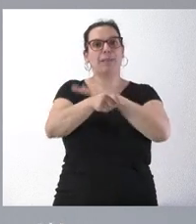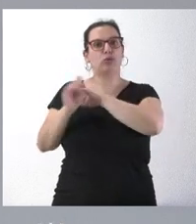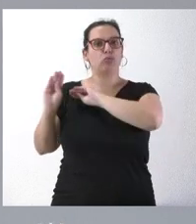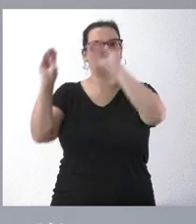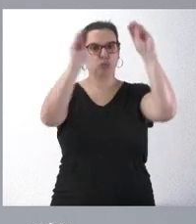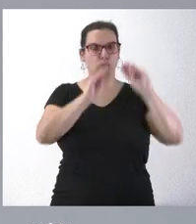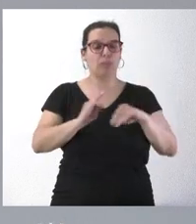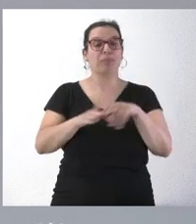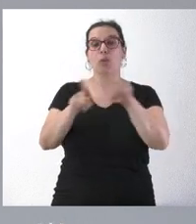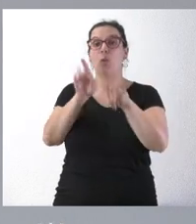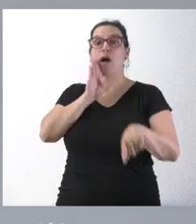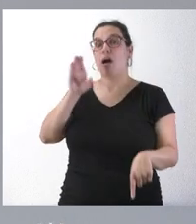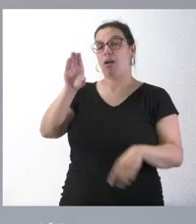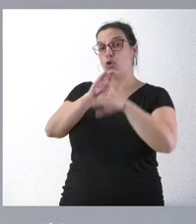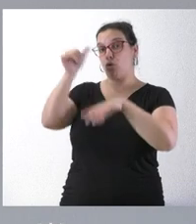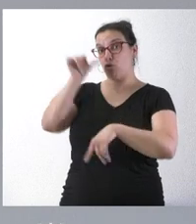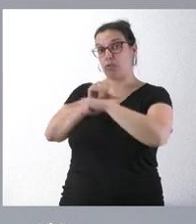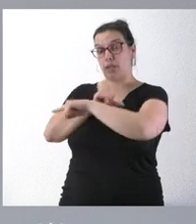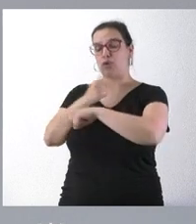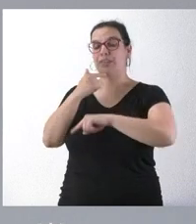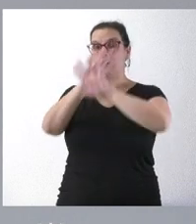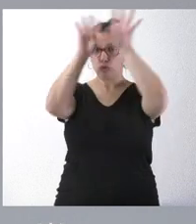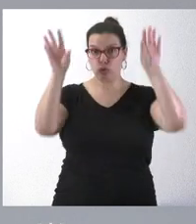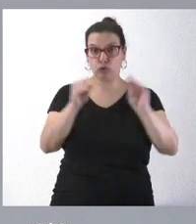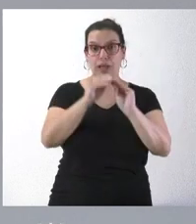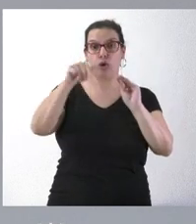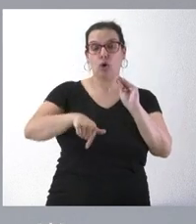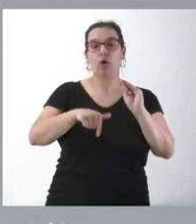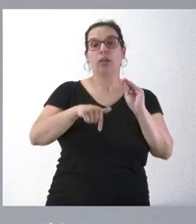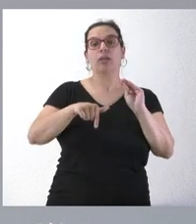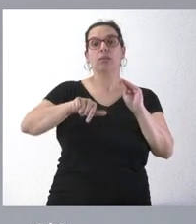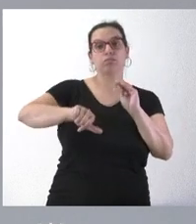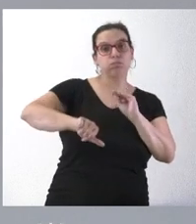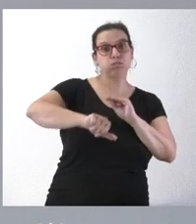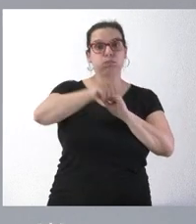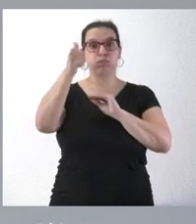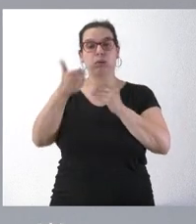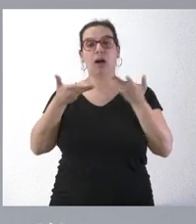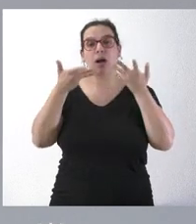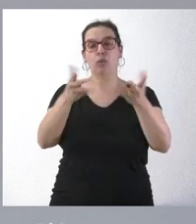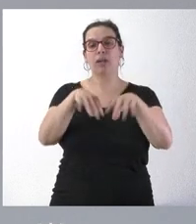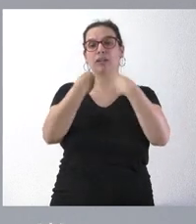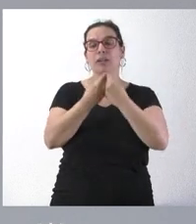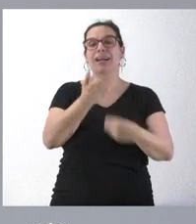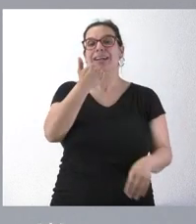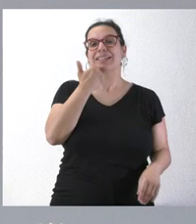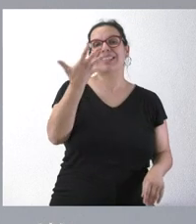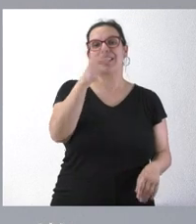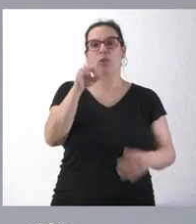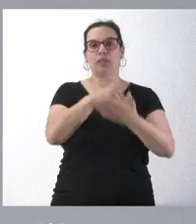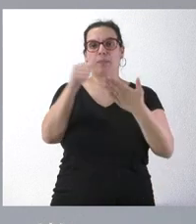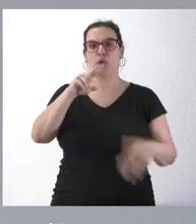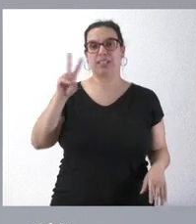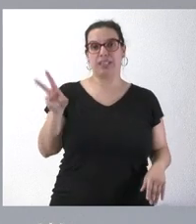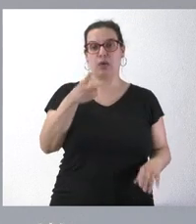Como ha comentado el consejero portavoz, el importe total que hoy se ha comunicado de ayudas es de casi 50 millones de euros, lo que